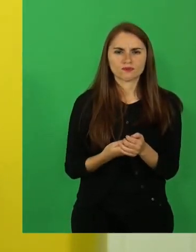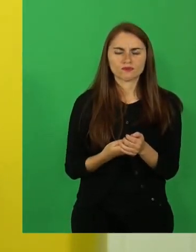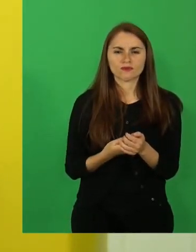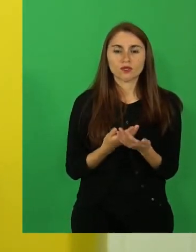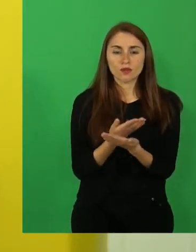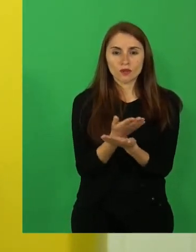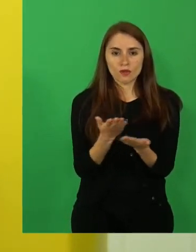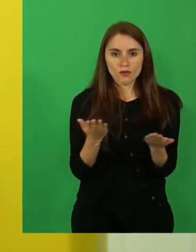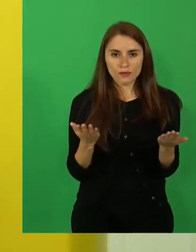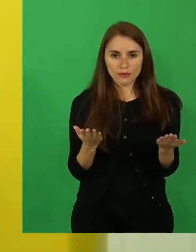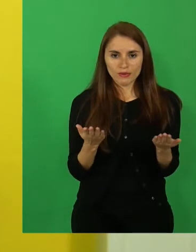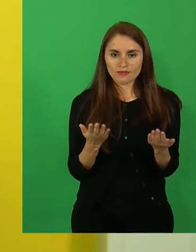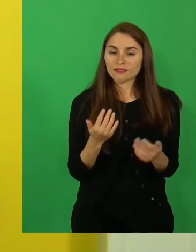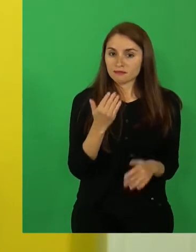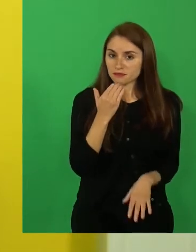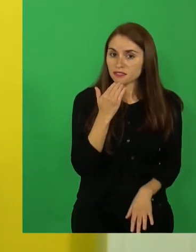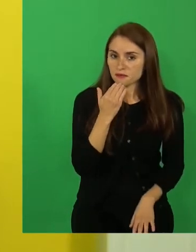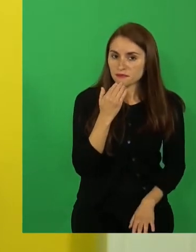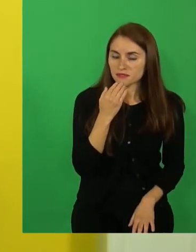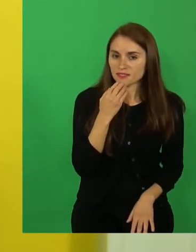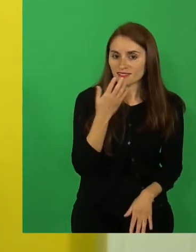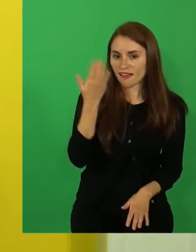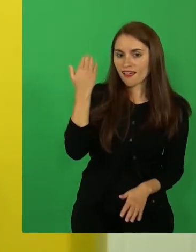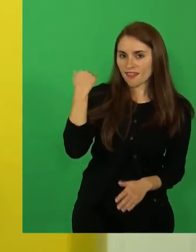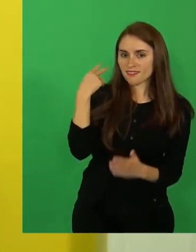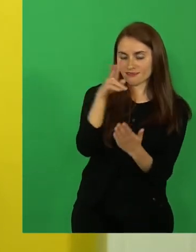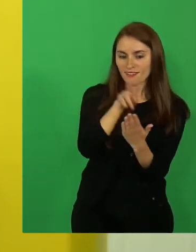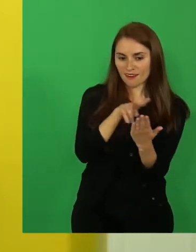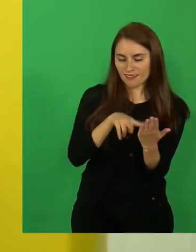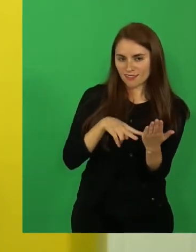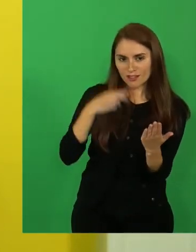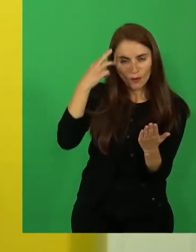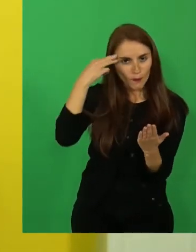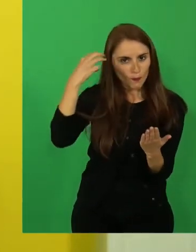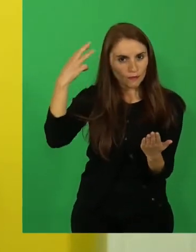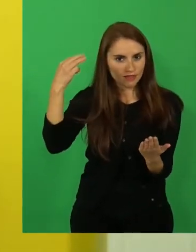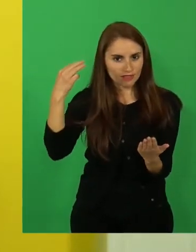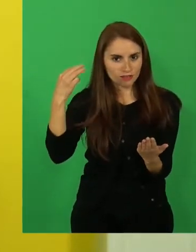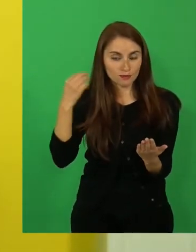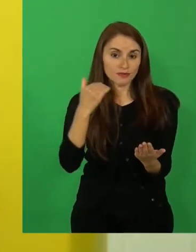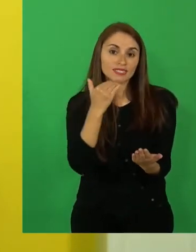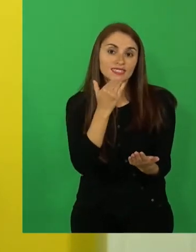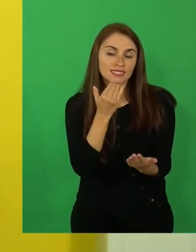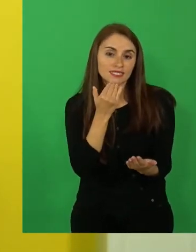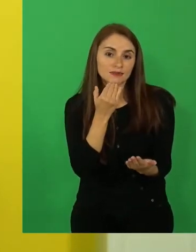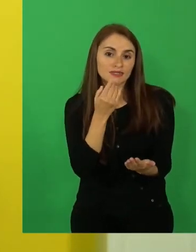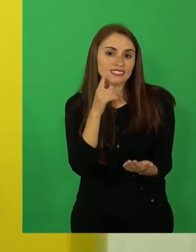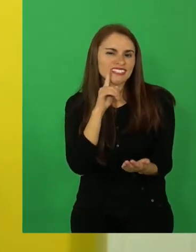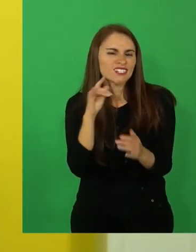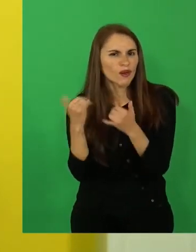Ustedes también han leído mitos. Incluso tienen unos juegos de carta